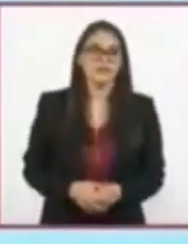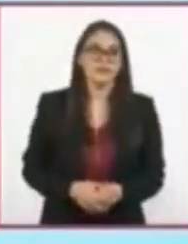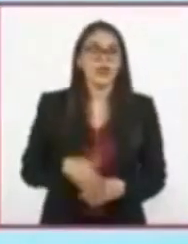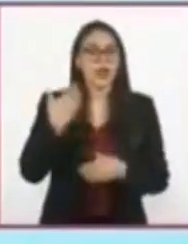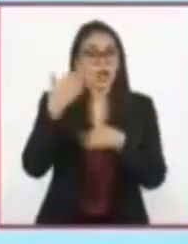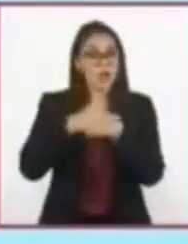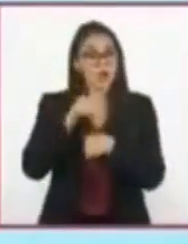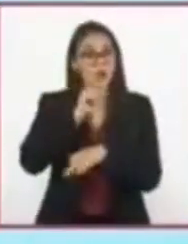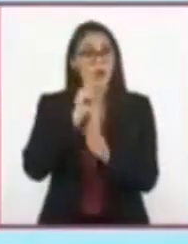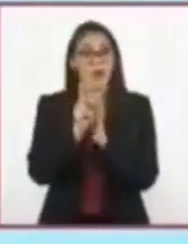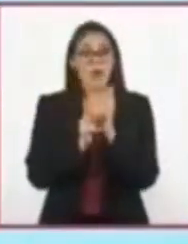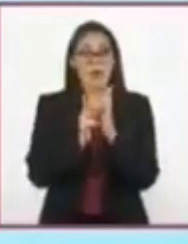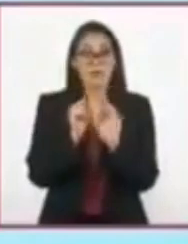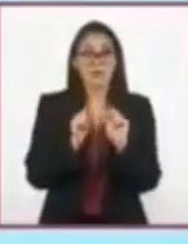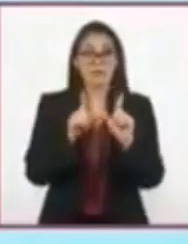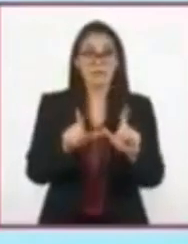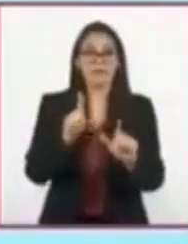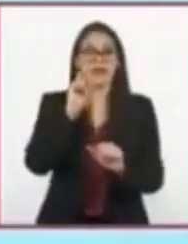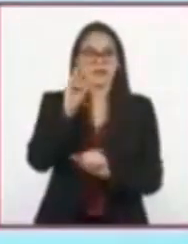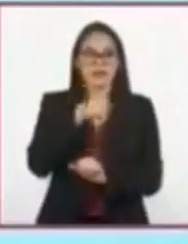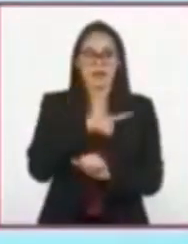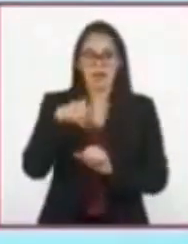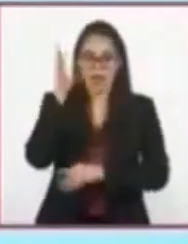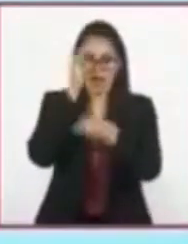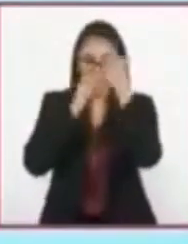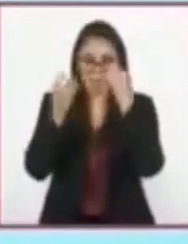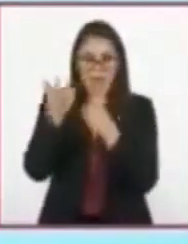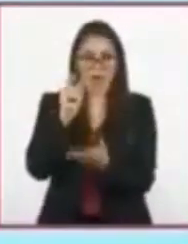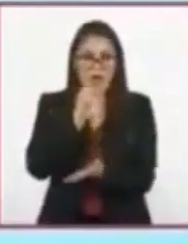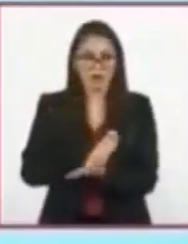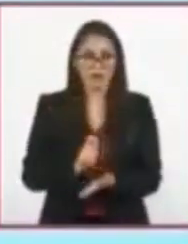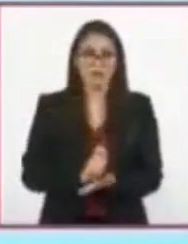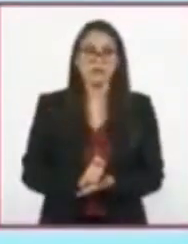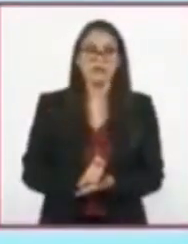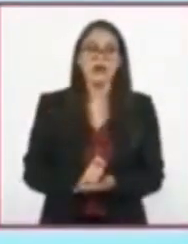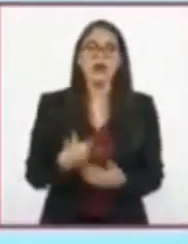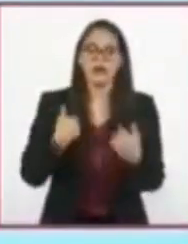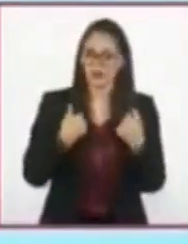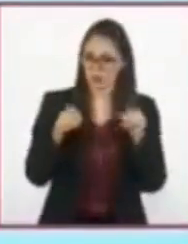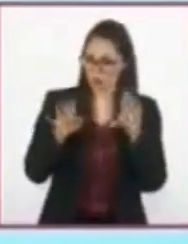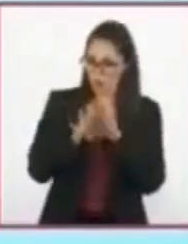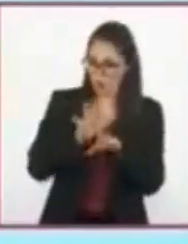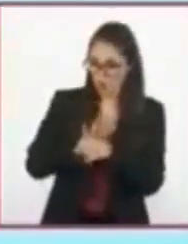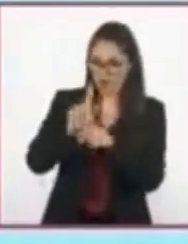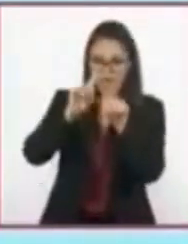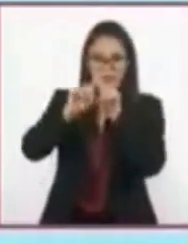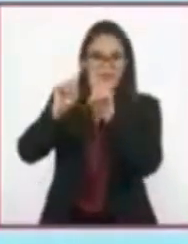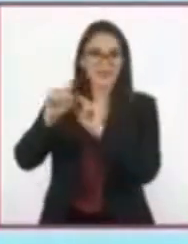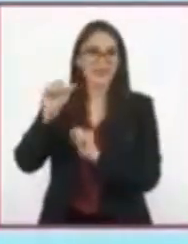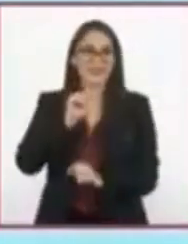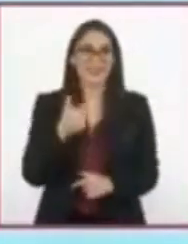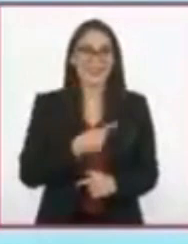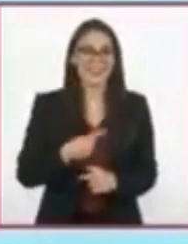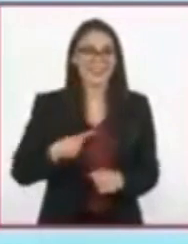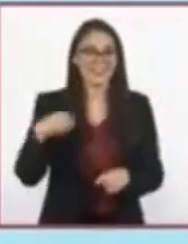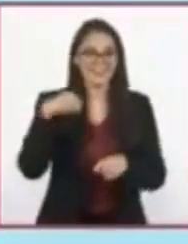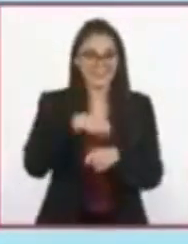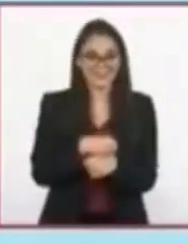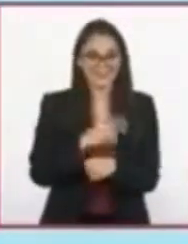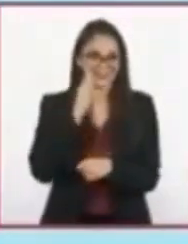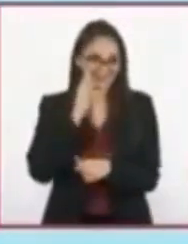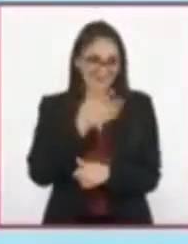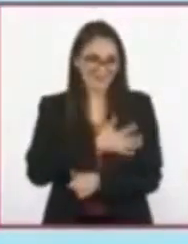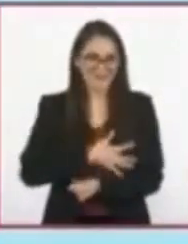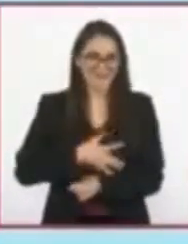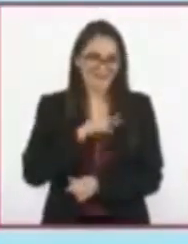siguiente video, Aprendiendo a Redactar, que contribuirá a entender más puntos anteriores. ¡Disfrútenlo!